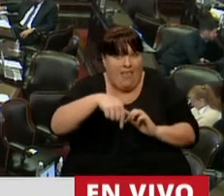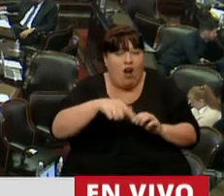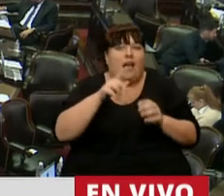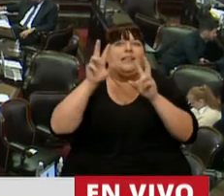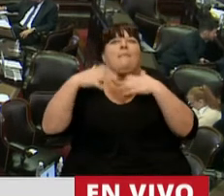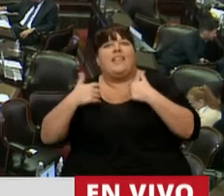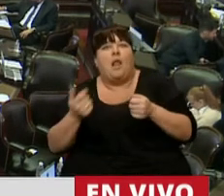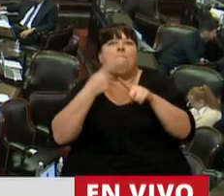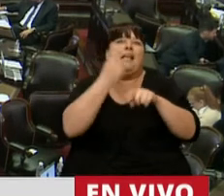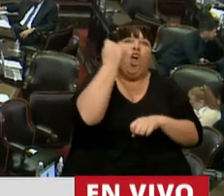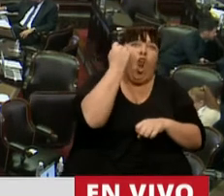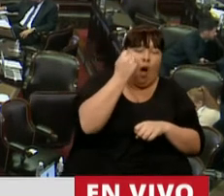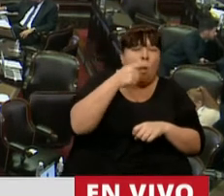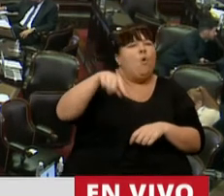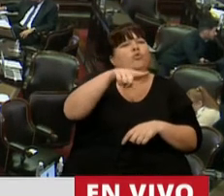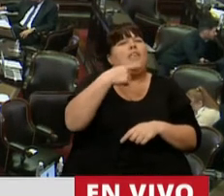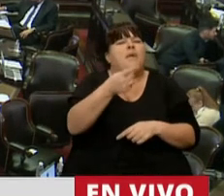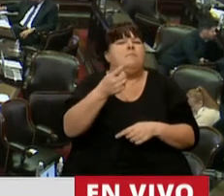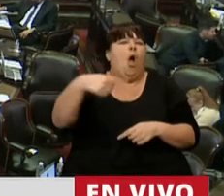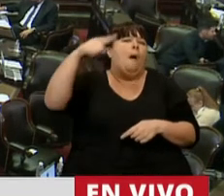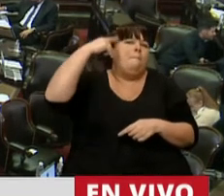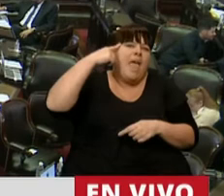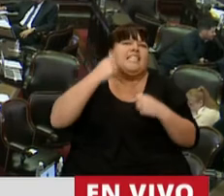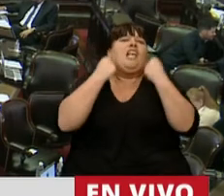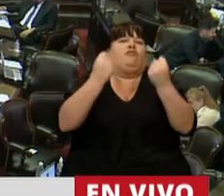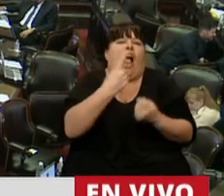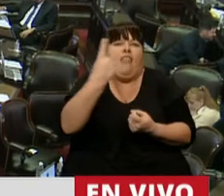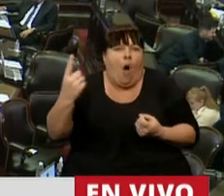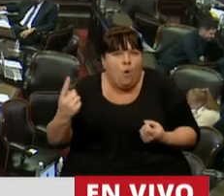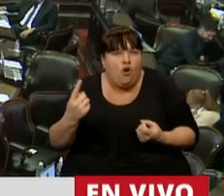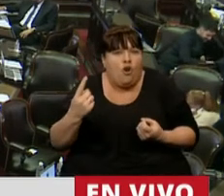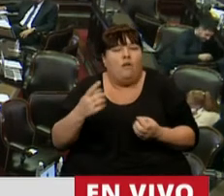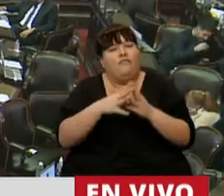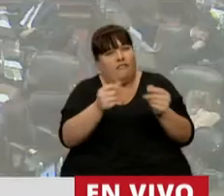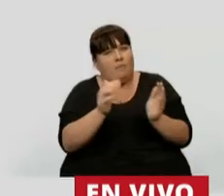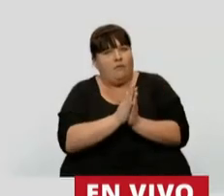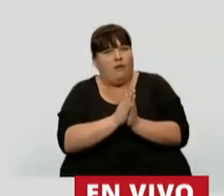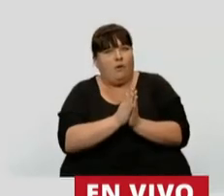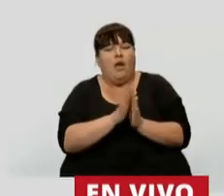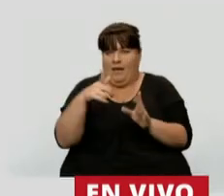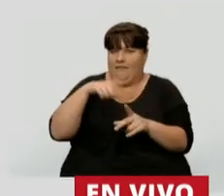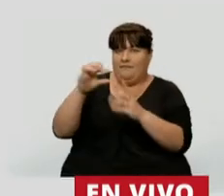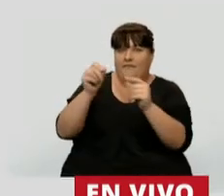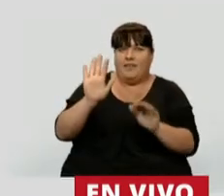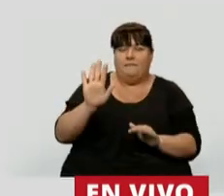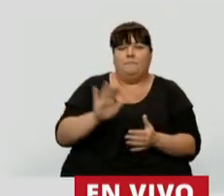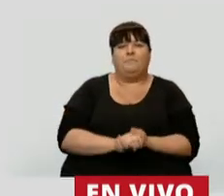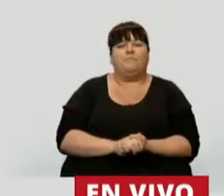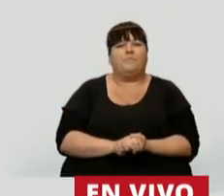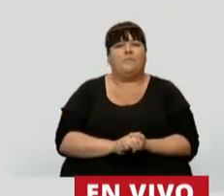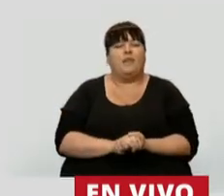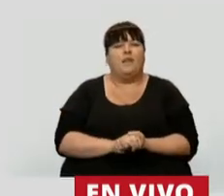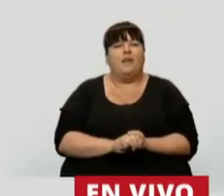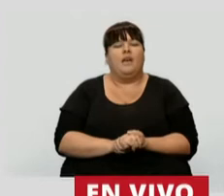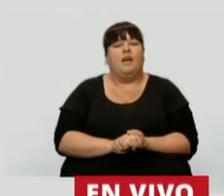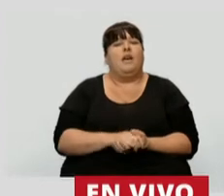sanitarios. ¿Acaso ustedes no eran los que creían en la meritocracia? Vaya redondeando, Germán. Ahí termino, Presidente.